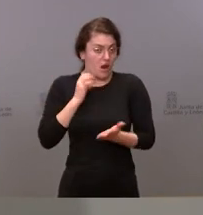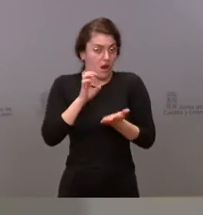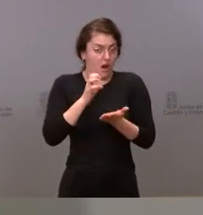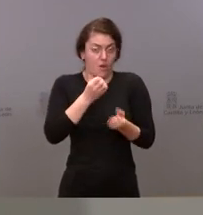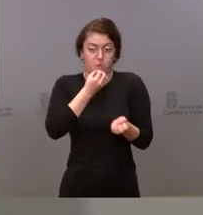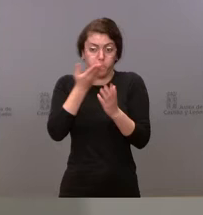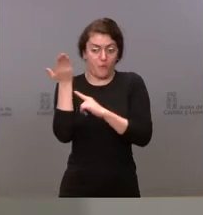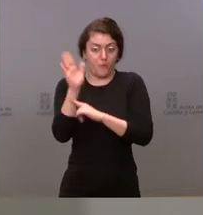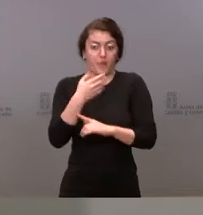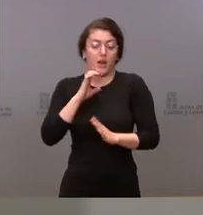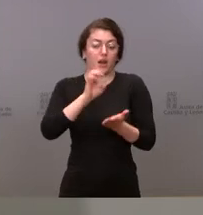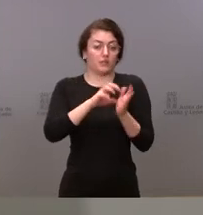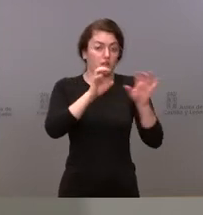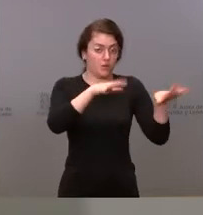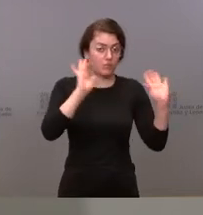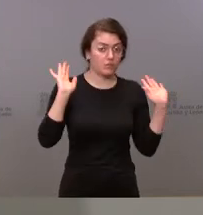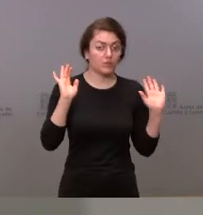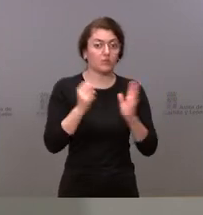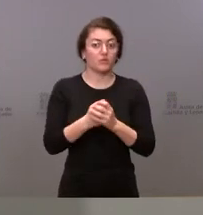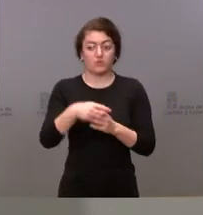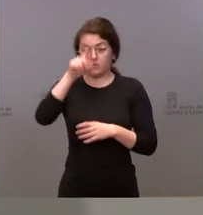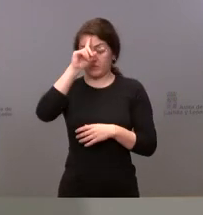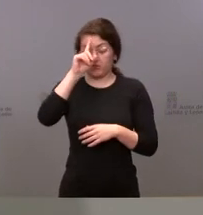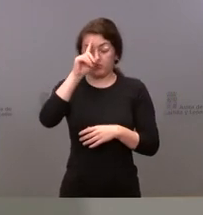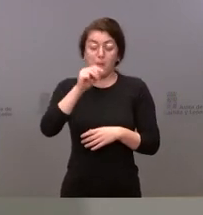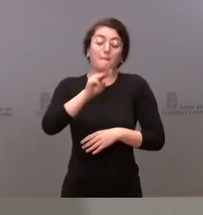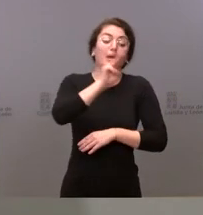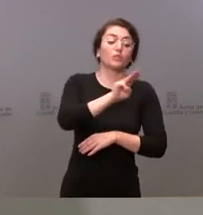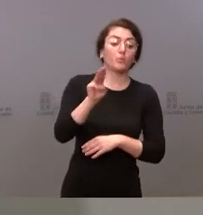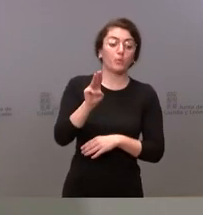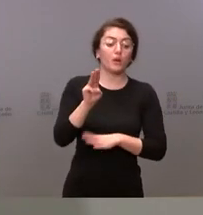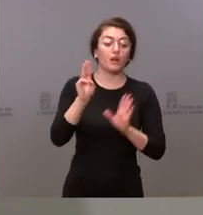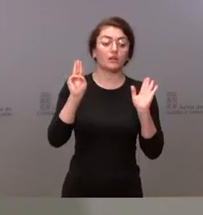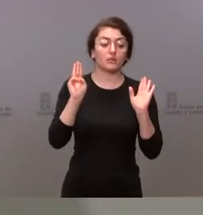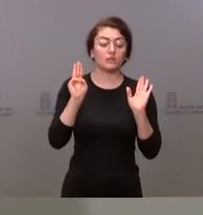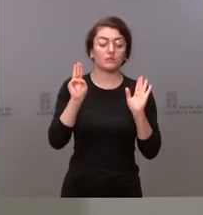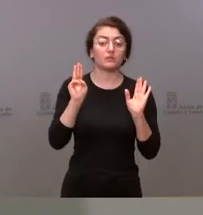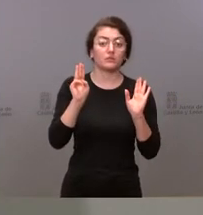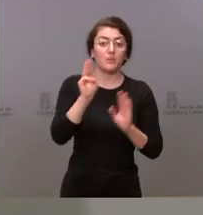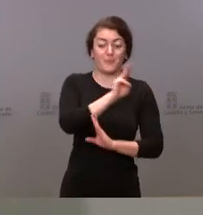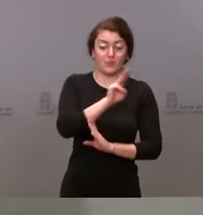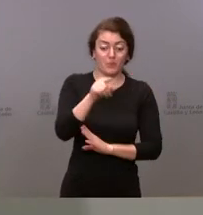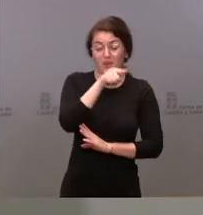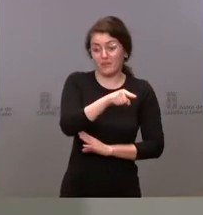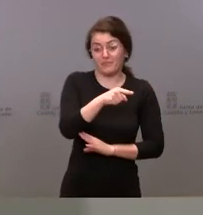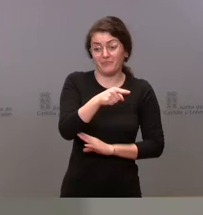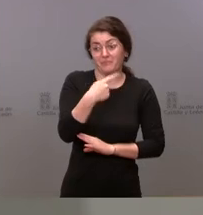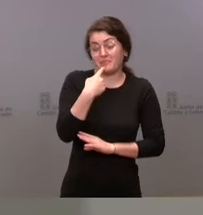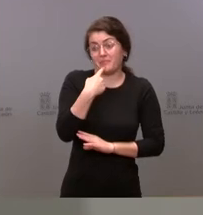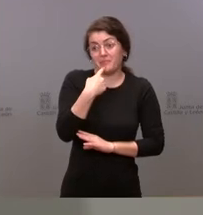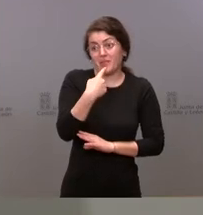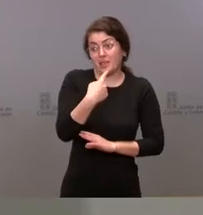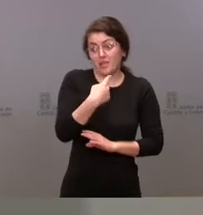del Partido Popular pues lógicamente es al Partido Popular que tiene que dirigirse no a esa mesa pero